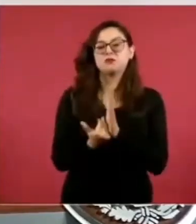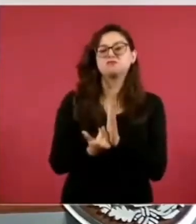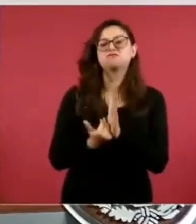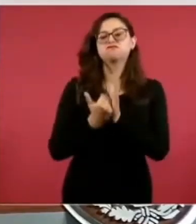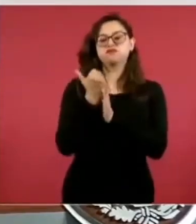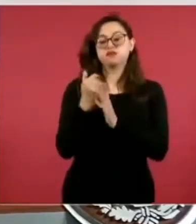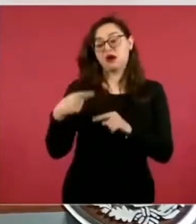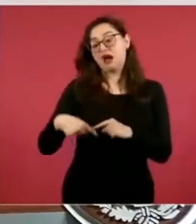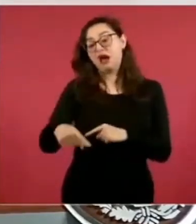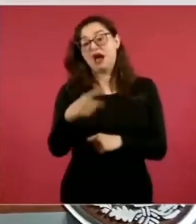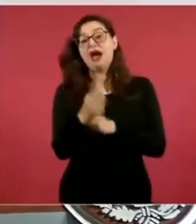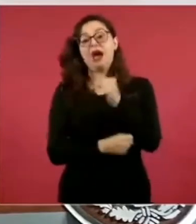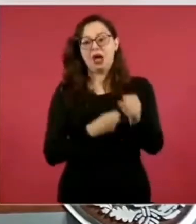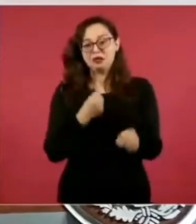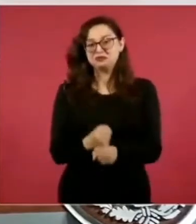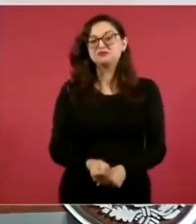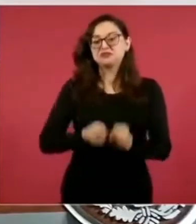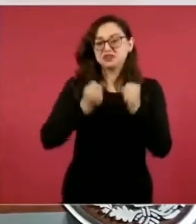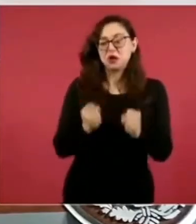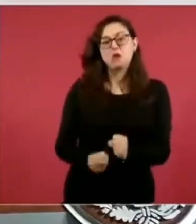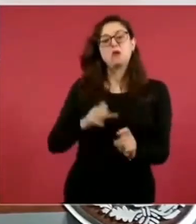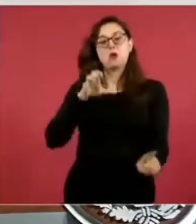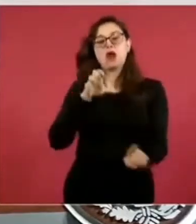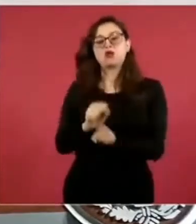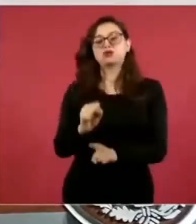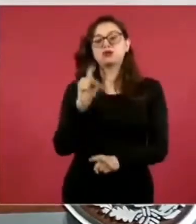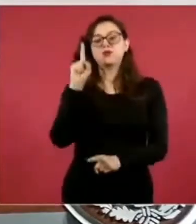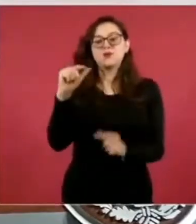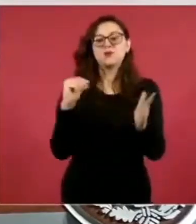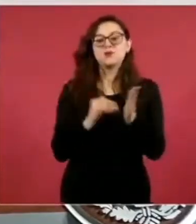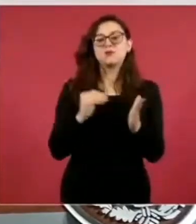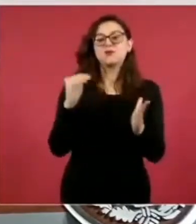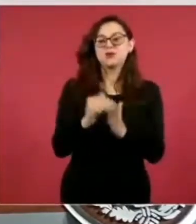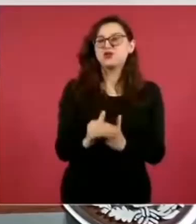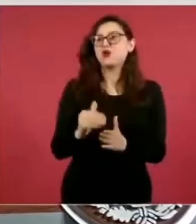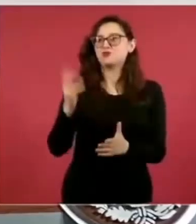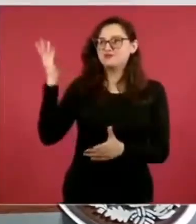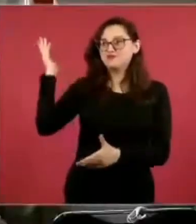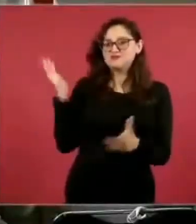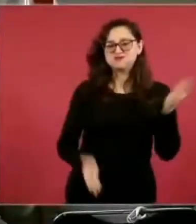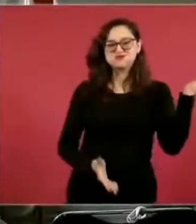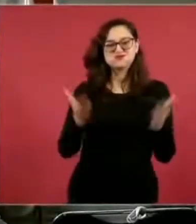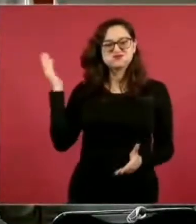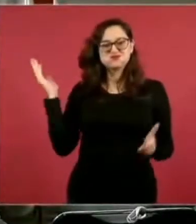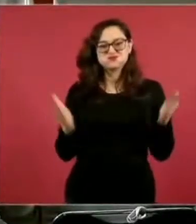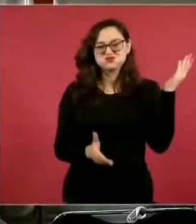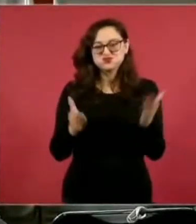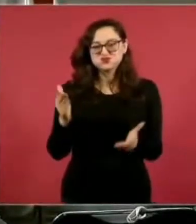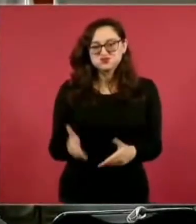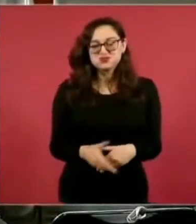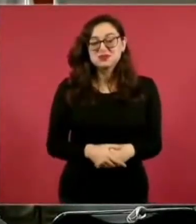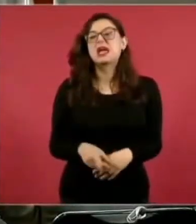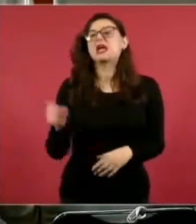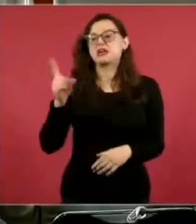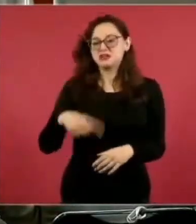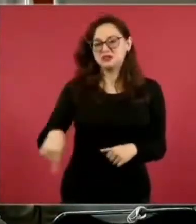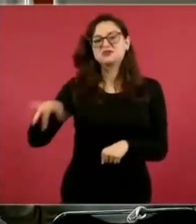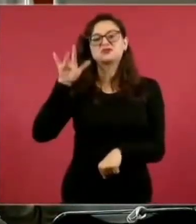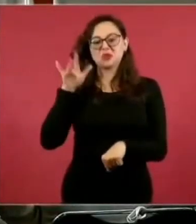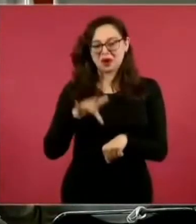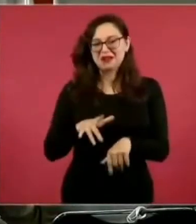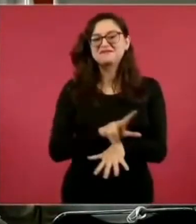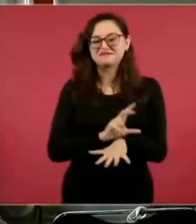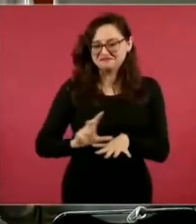podríamos llegar a un millón 400 mil pasajeros recibidos. Y esas pasajeras y pasajeros se subirán al Tren Maya,